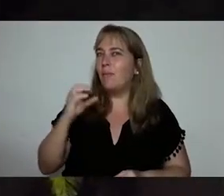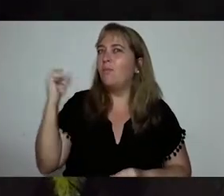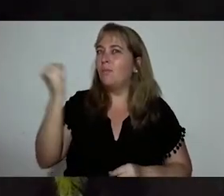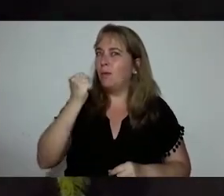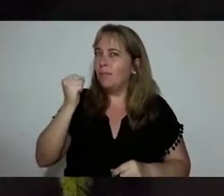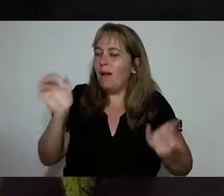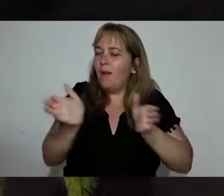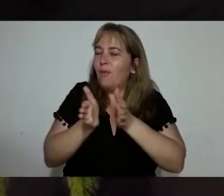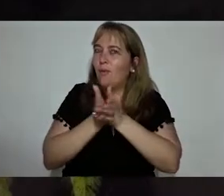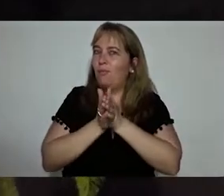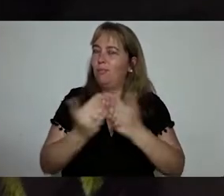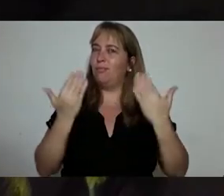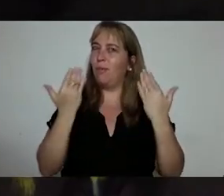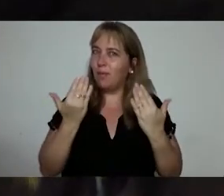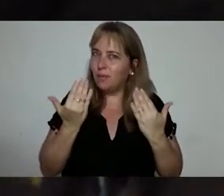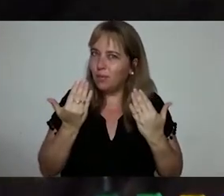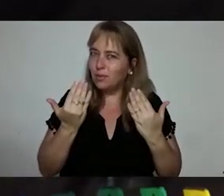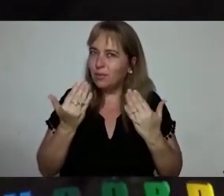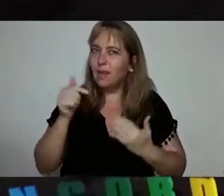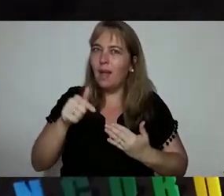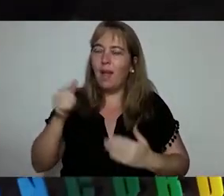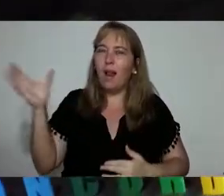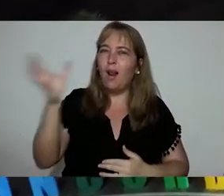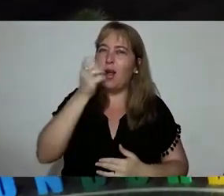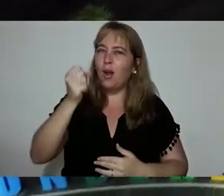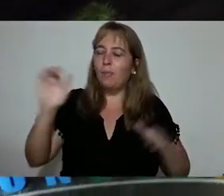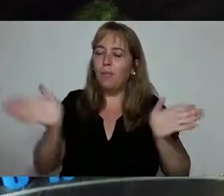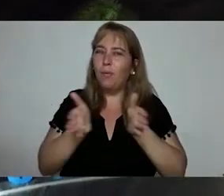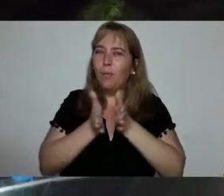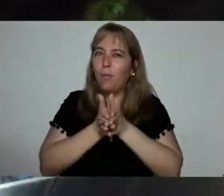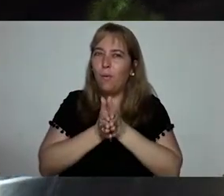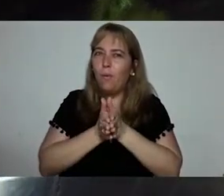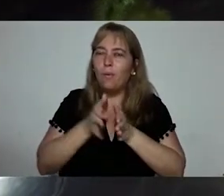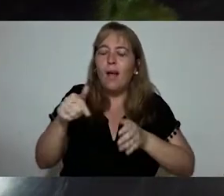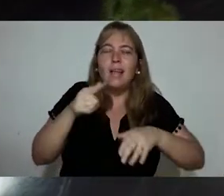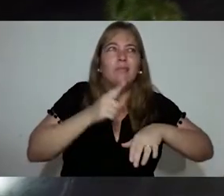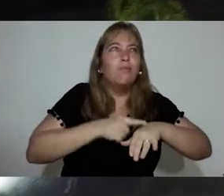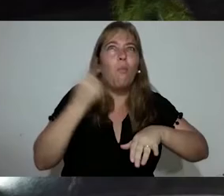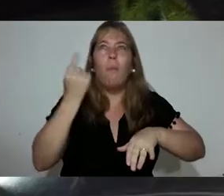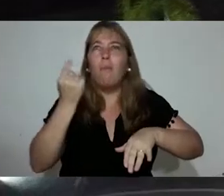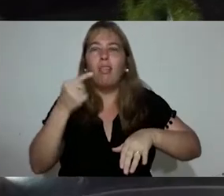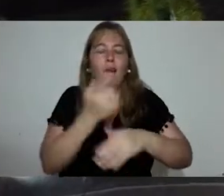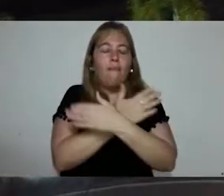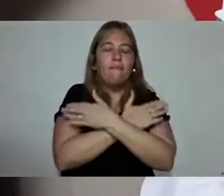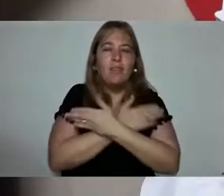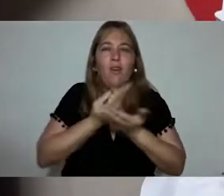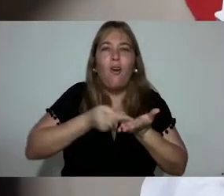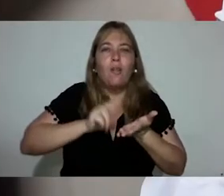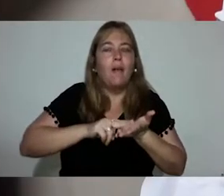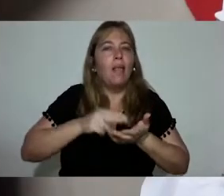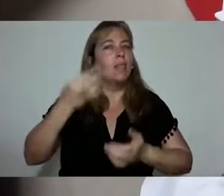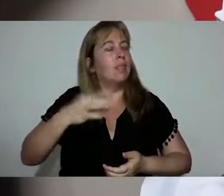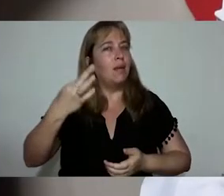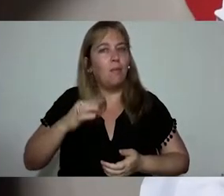capaces cuando nos unimos. Así como logramos entre todos recuperar el tiempo de los abrazos, hoy tenemos que seguir